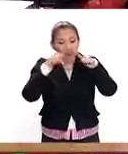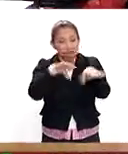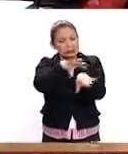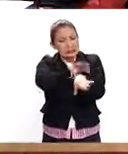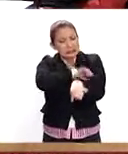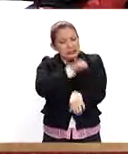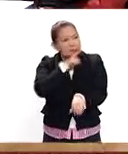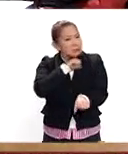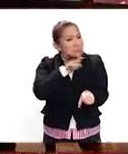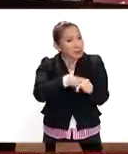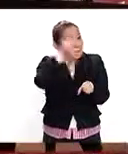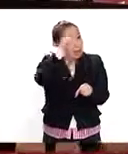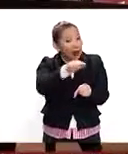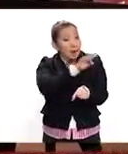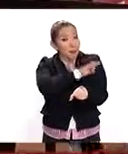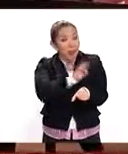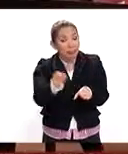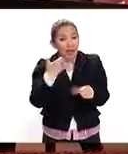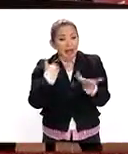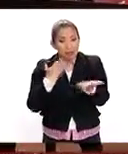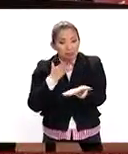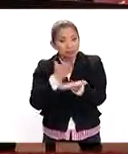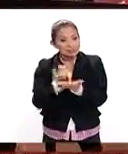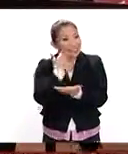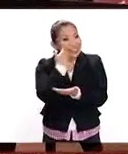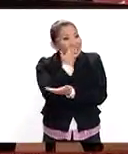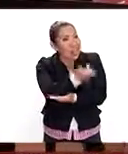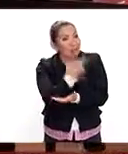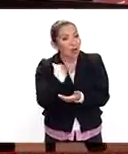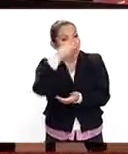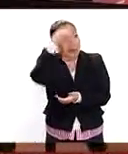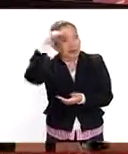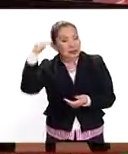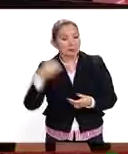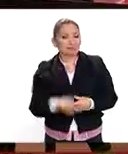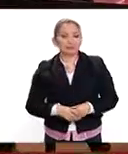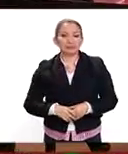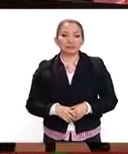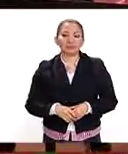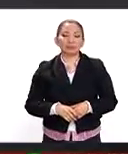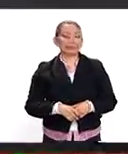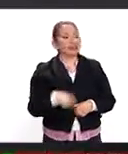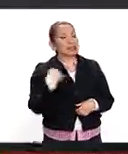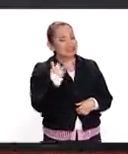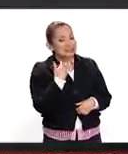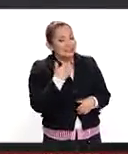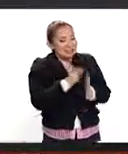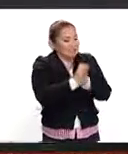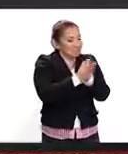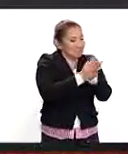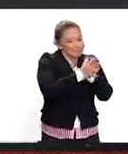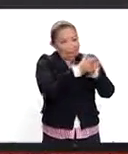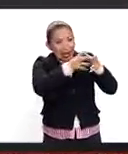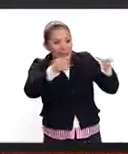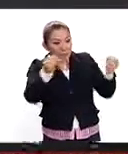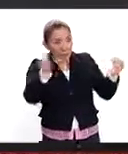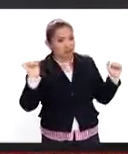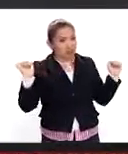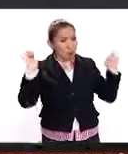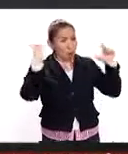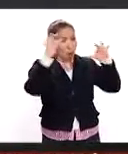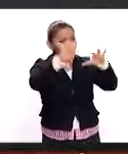especial para poder ser parte de las Fuerzas Armadas? Sí, el entusiasmo es muy grande. La